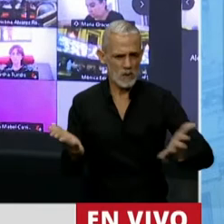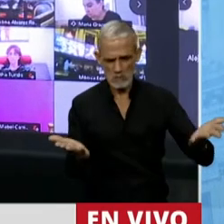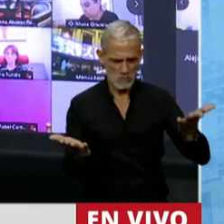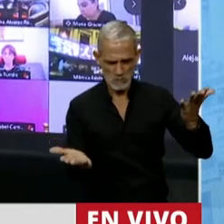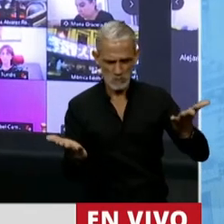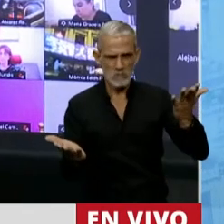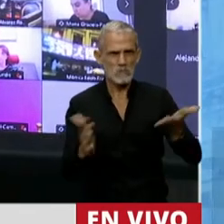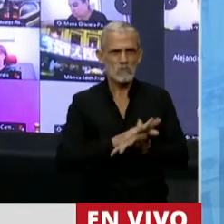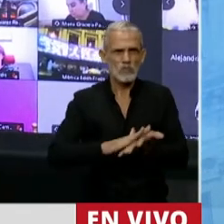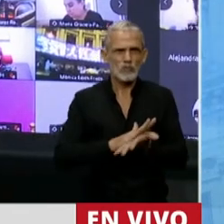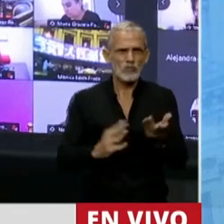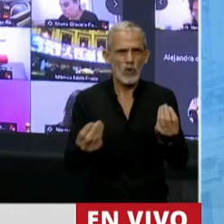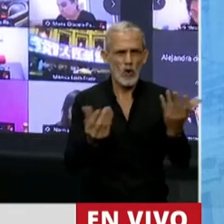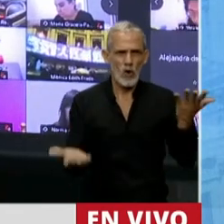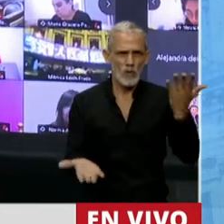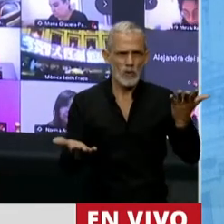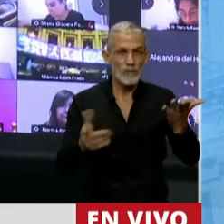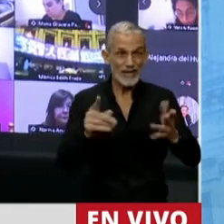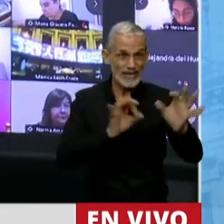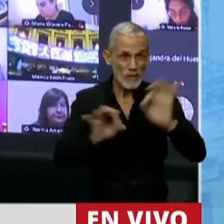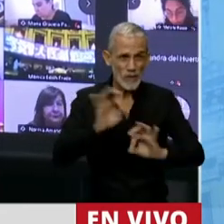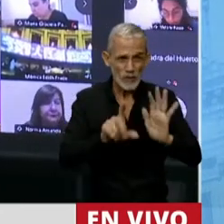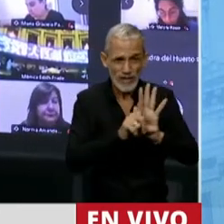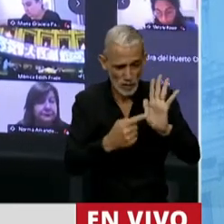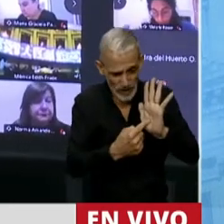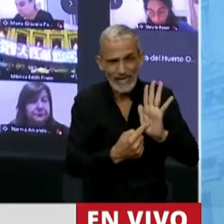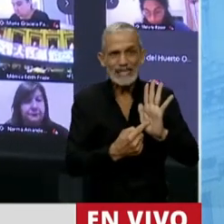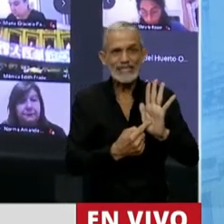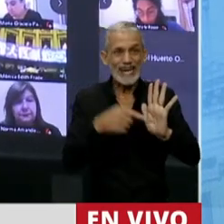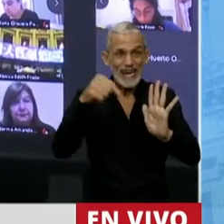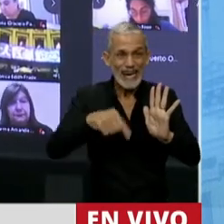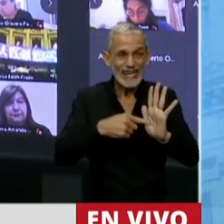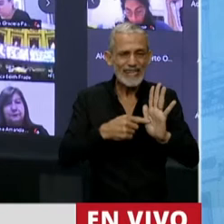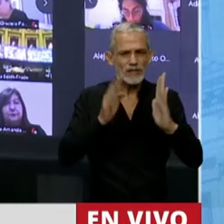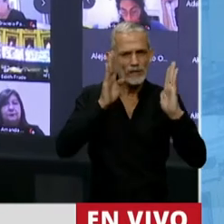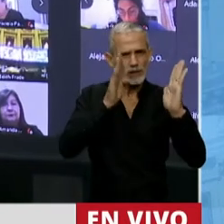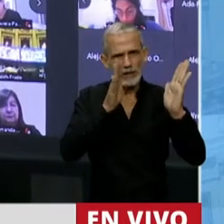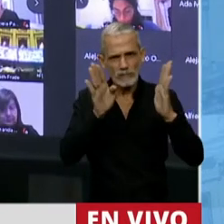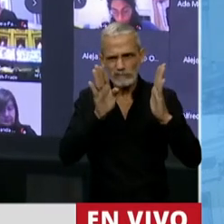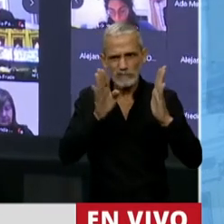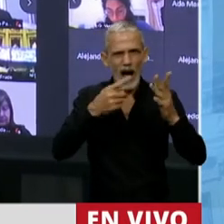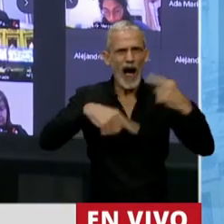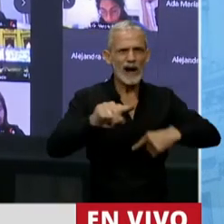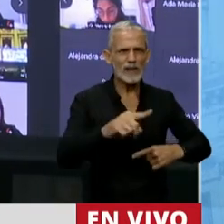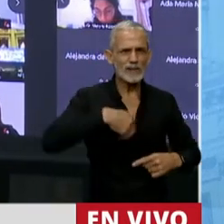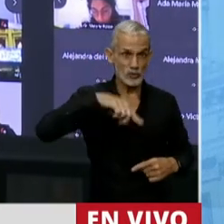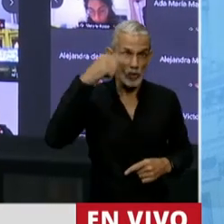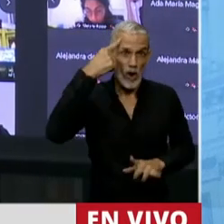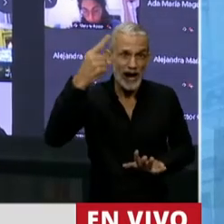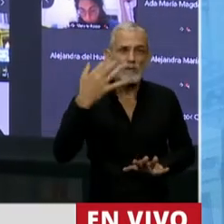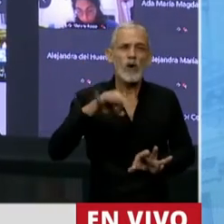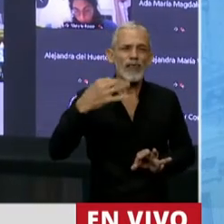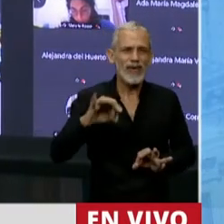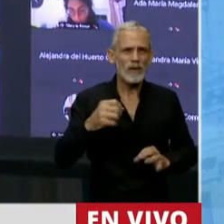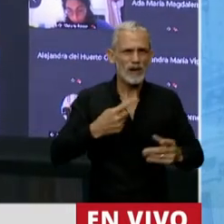entendemos que este proyecto en realidad se orienta en la dirección contraria a lo que nos parece que debe